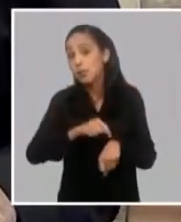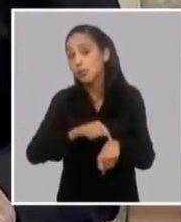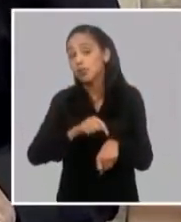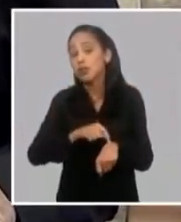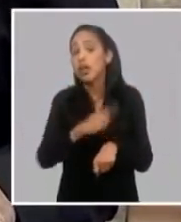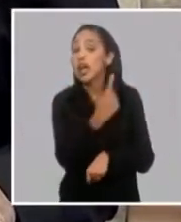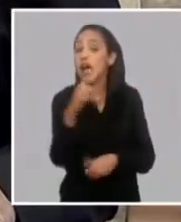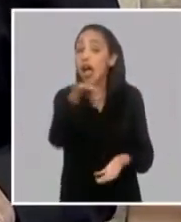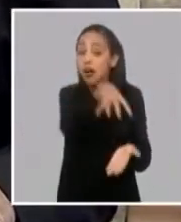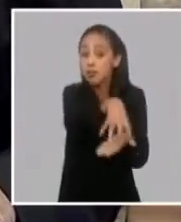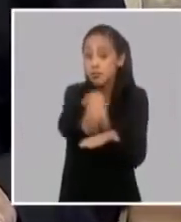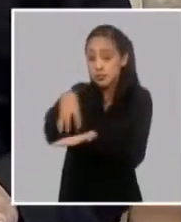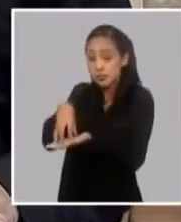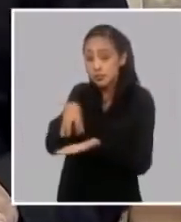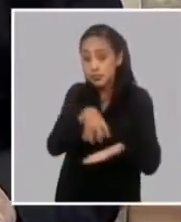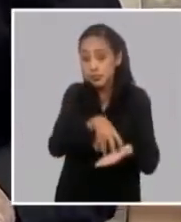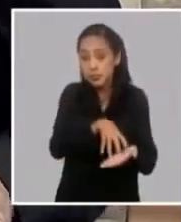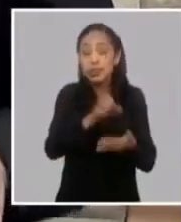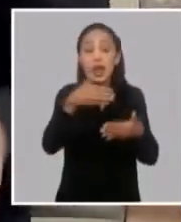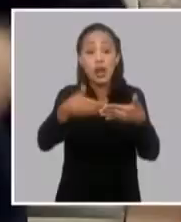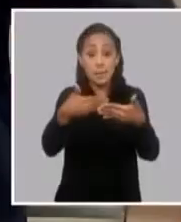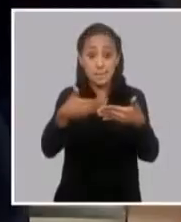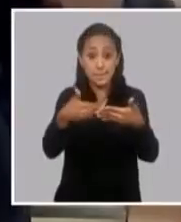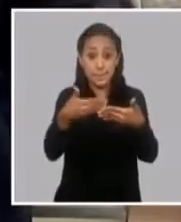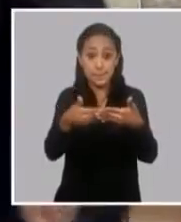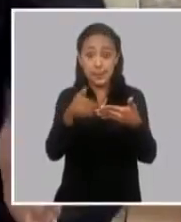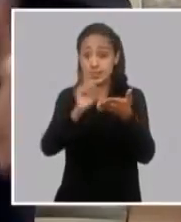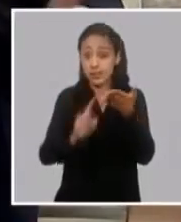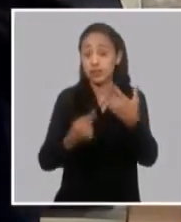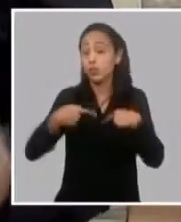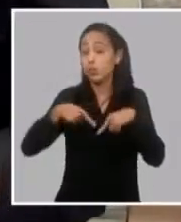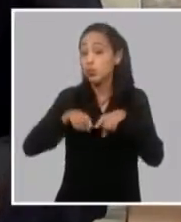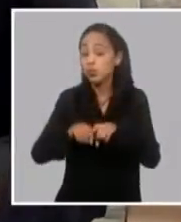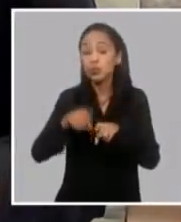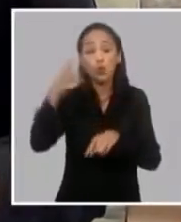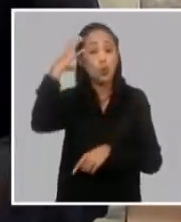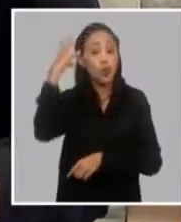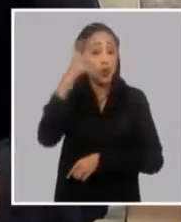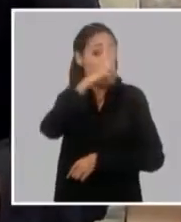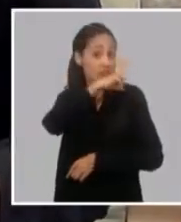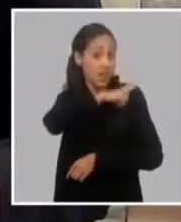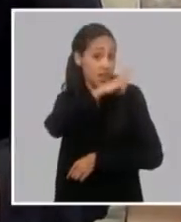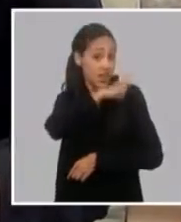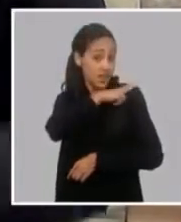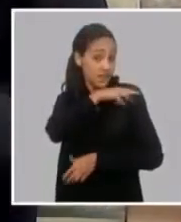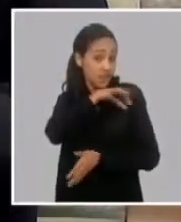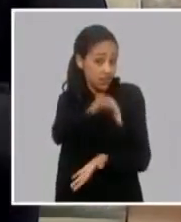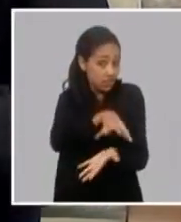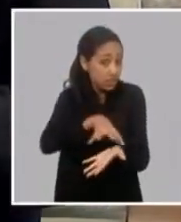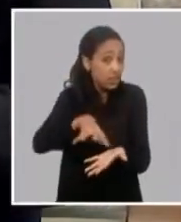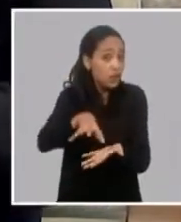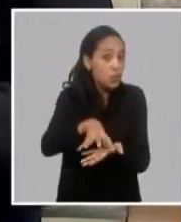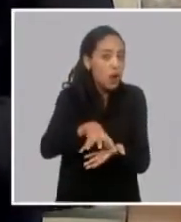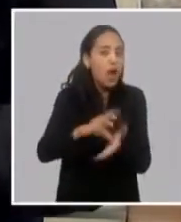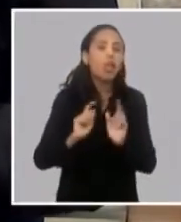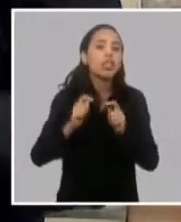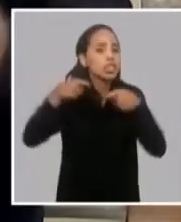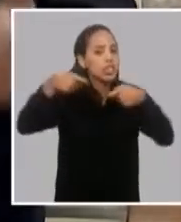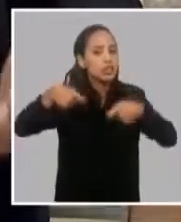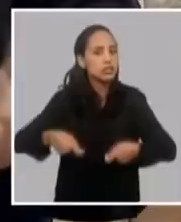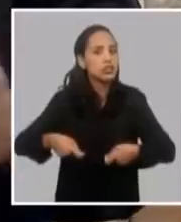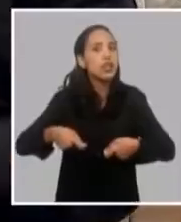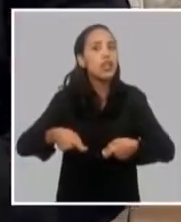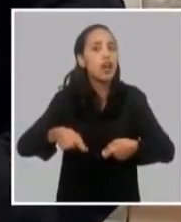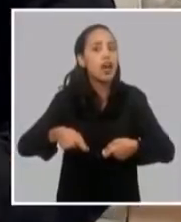territorio, que es la empresa eléctrica del territorio con el gobierno y las autoridades del territorio, son los que tienen que